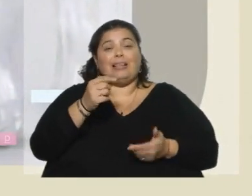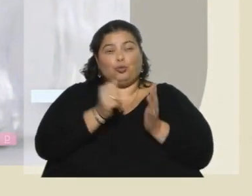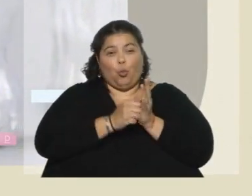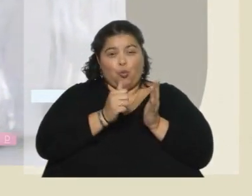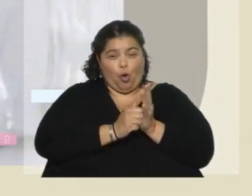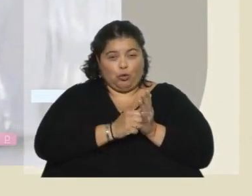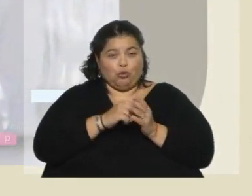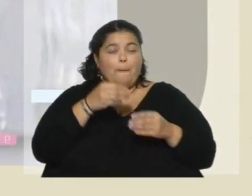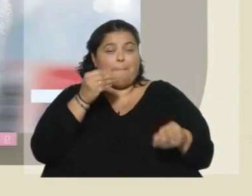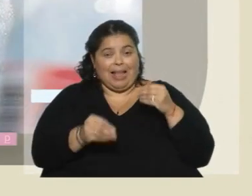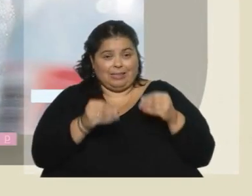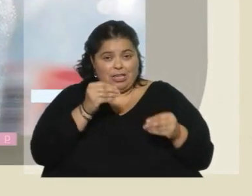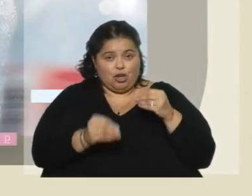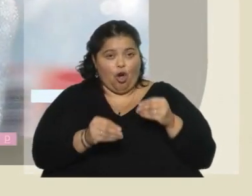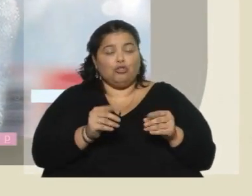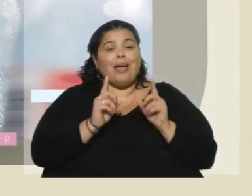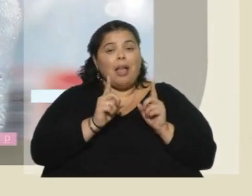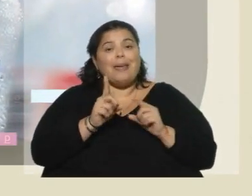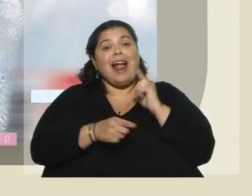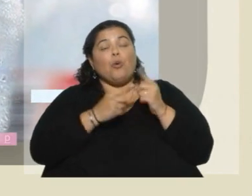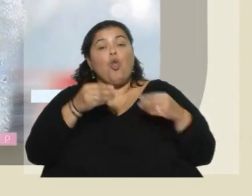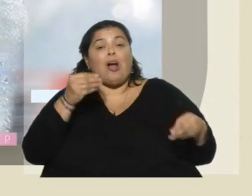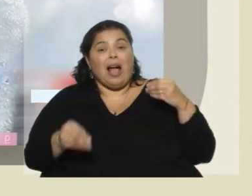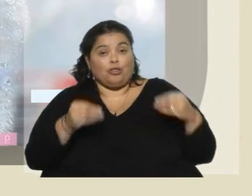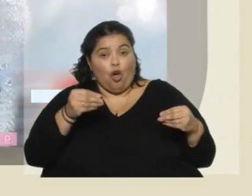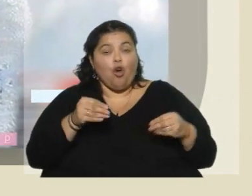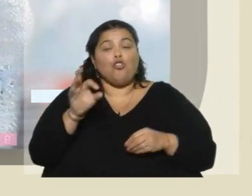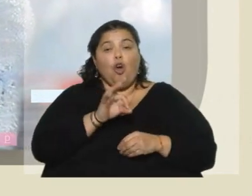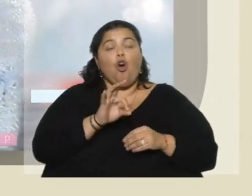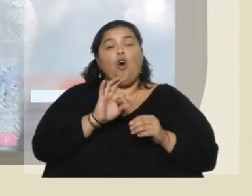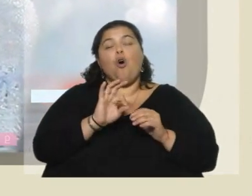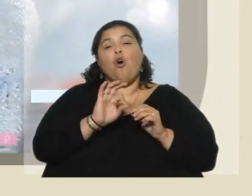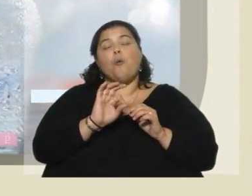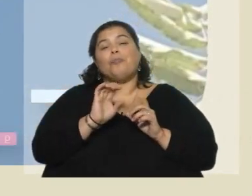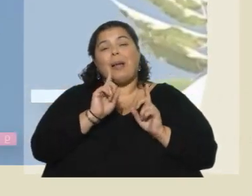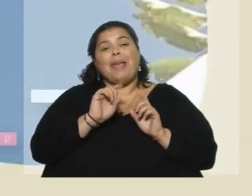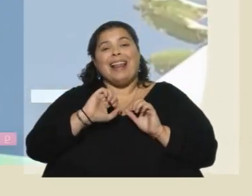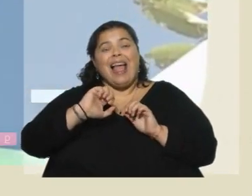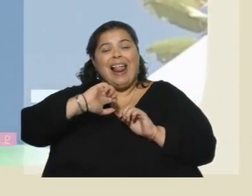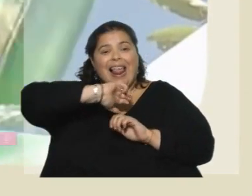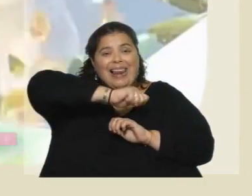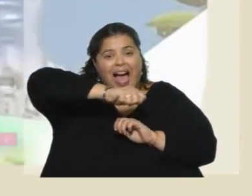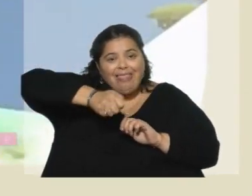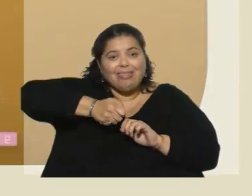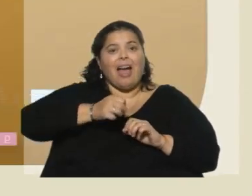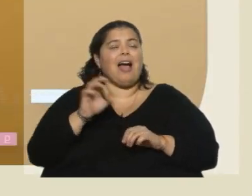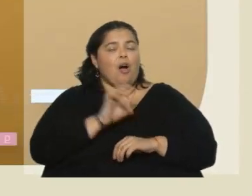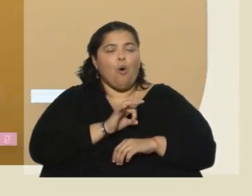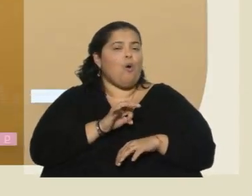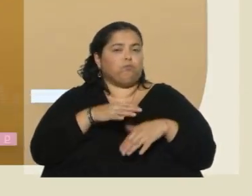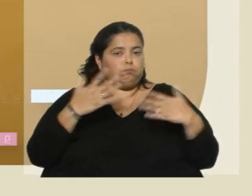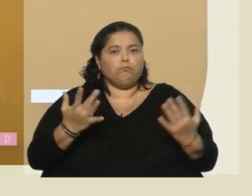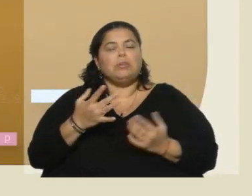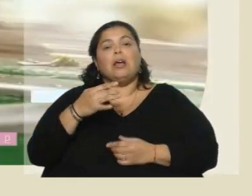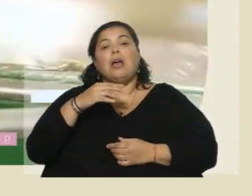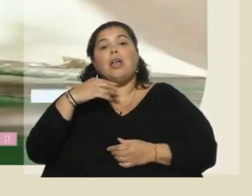principales plásticos y hay algunos que pueden ser cartones, multilaminados o latas de hoja lata o de aluminio y buscamos que